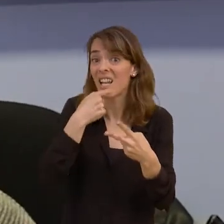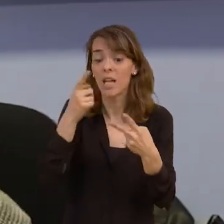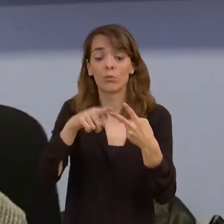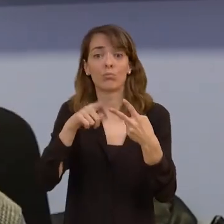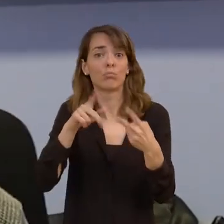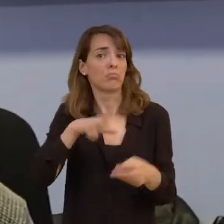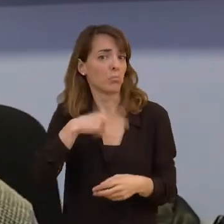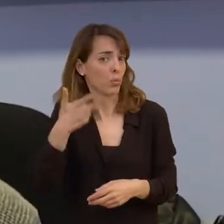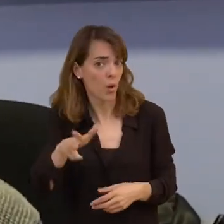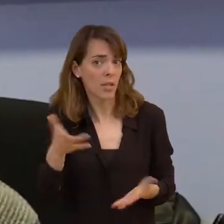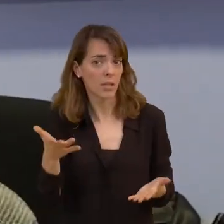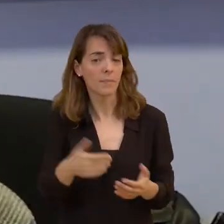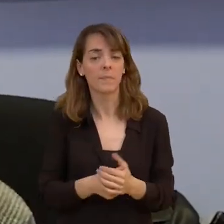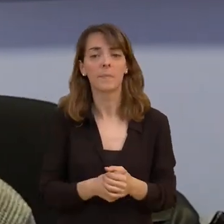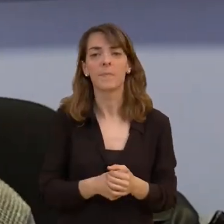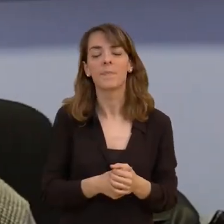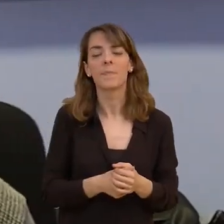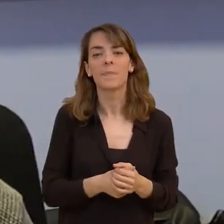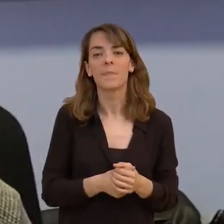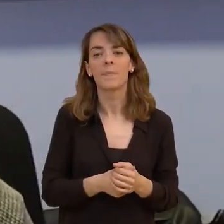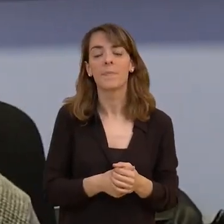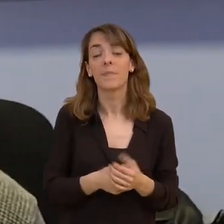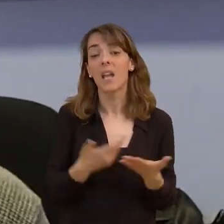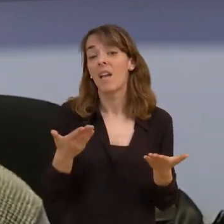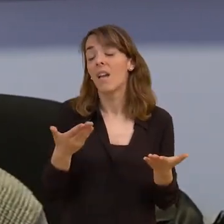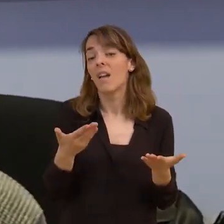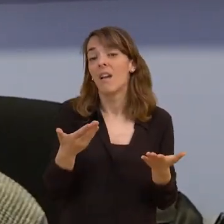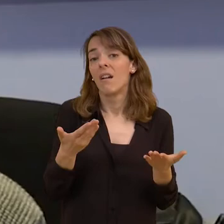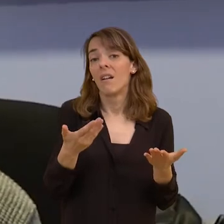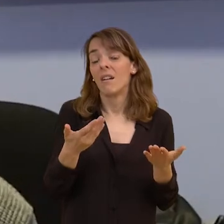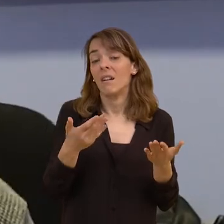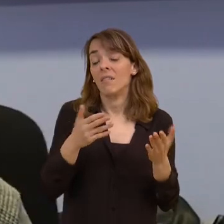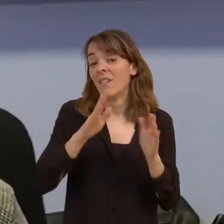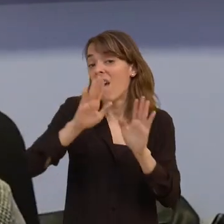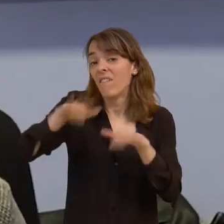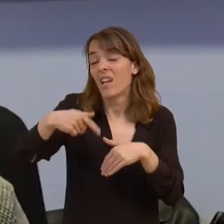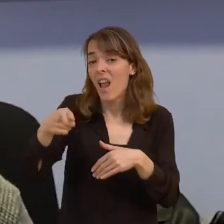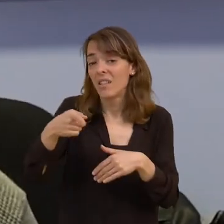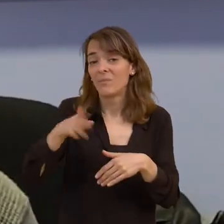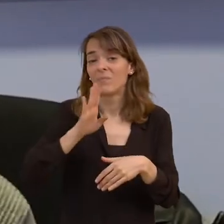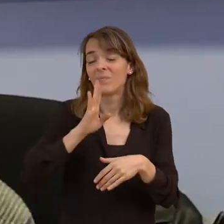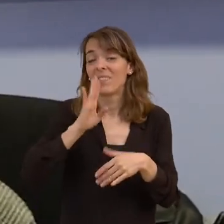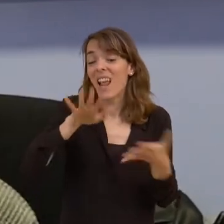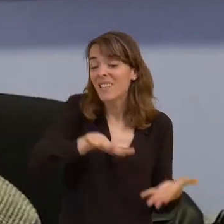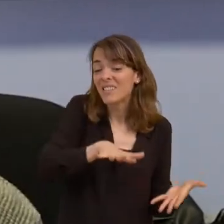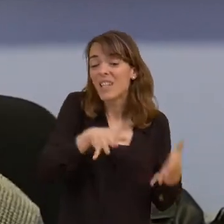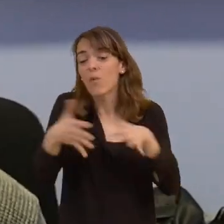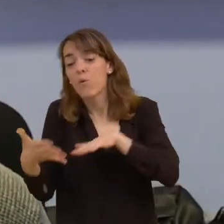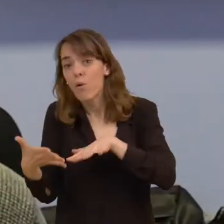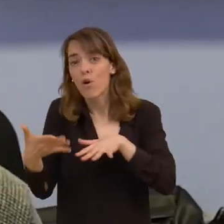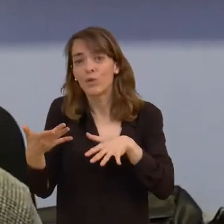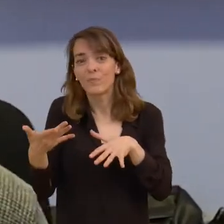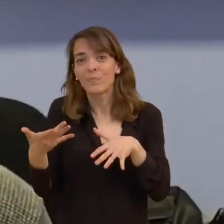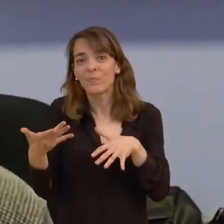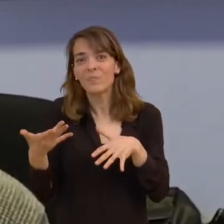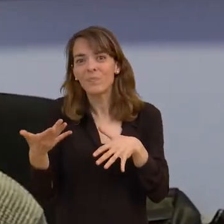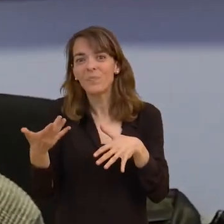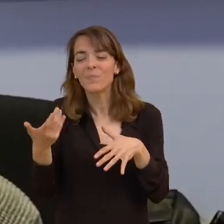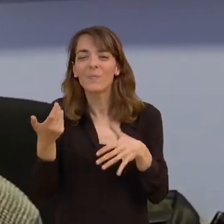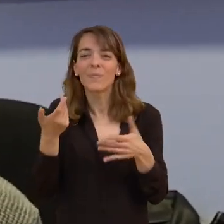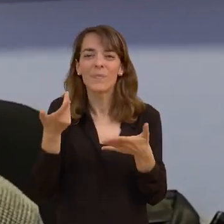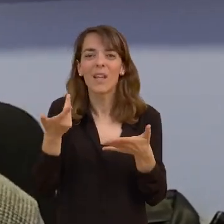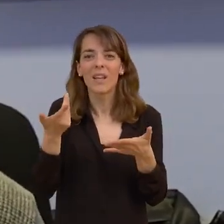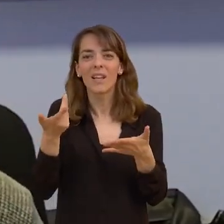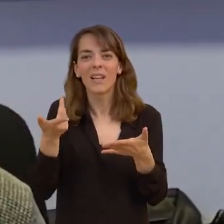puede ser el inglés o el portugués Al fin y cabo, las traducciones son un poquito